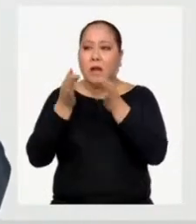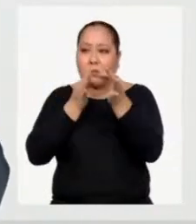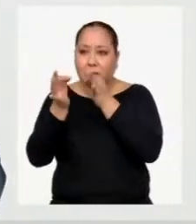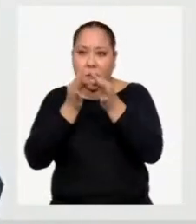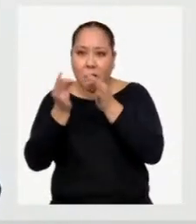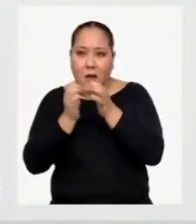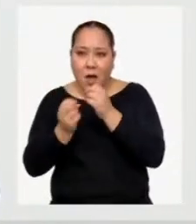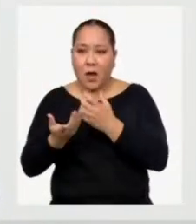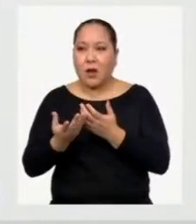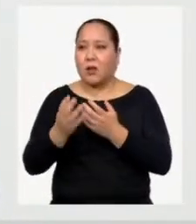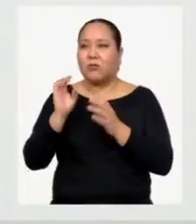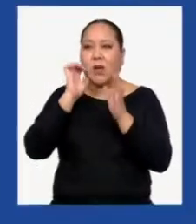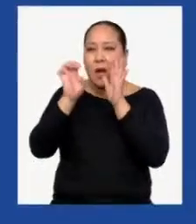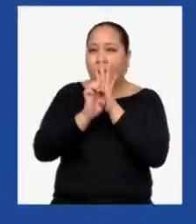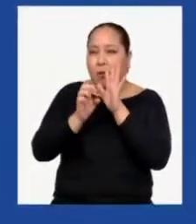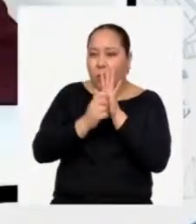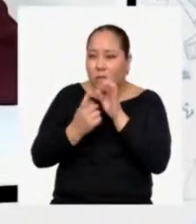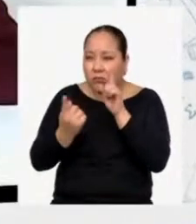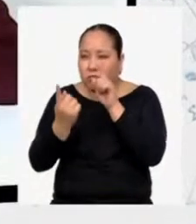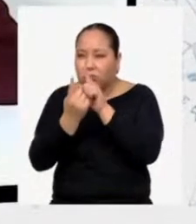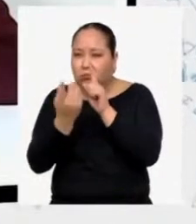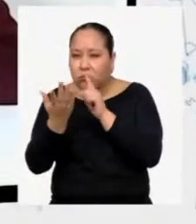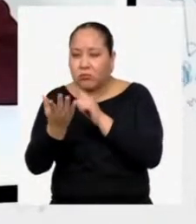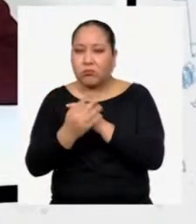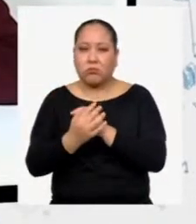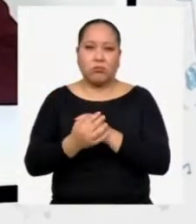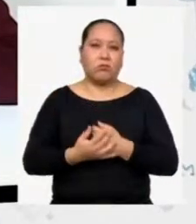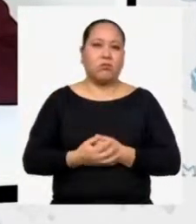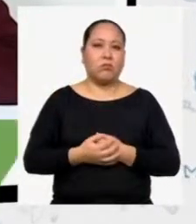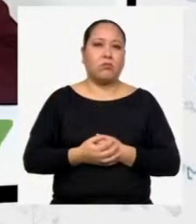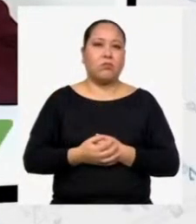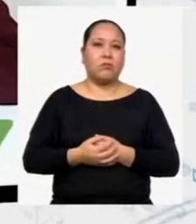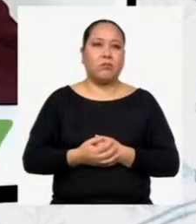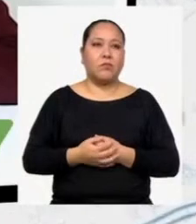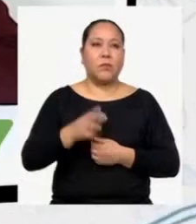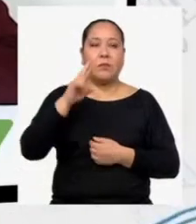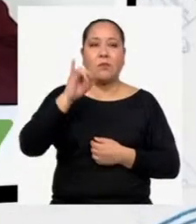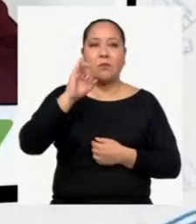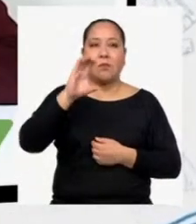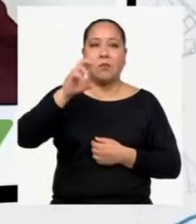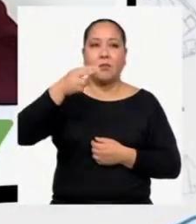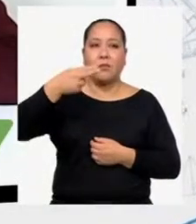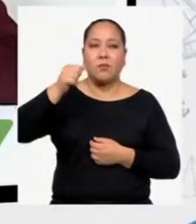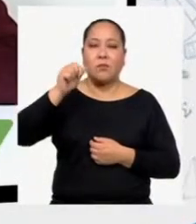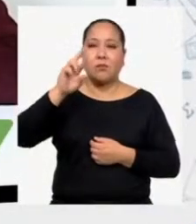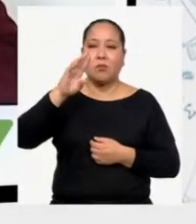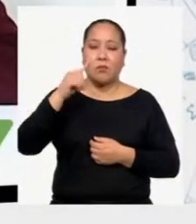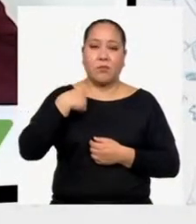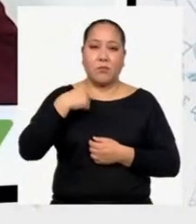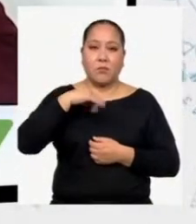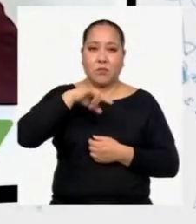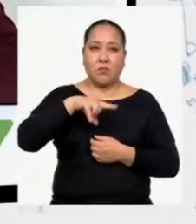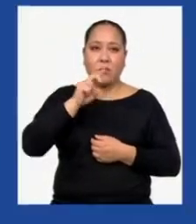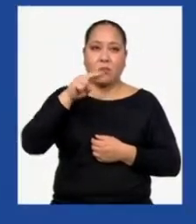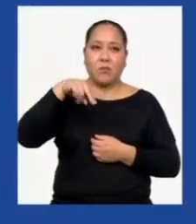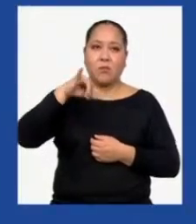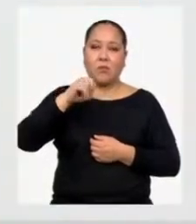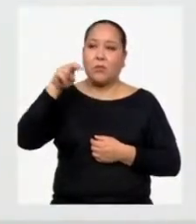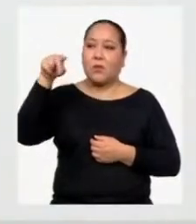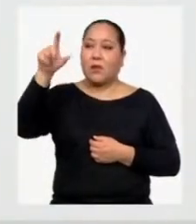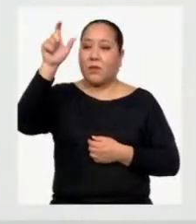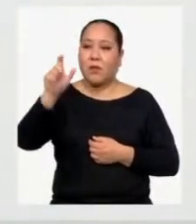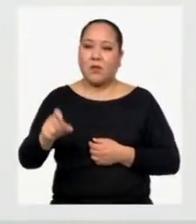situaciones más cercanas al lector Hola, soy Richard, vengo de la región Junín ¿Qué pasa si un lector refuta mis ideas?